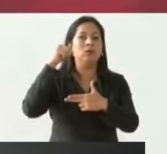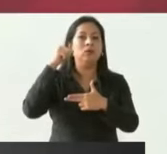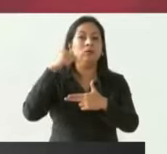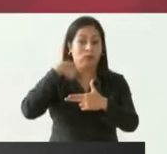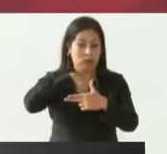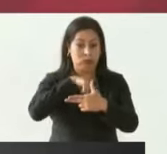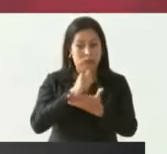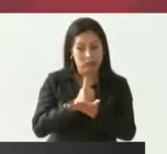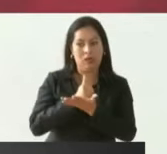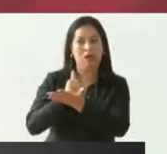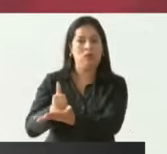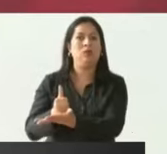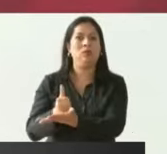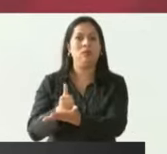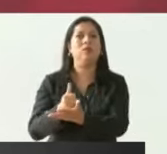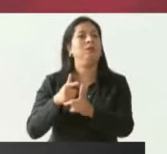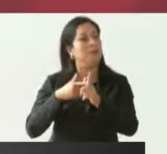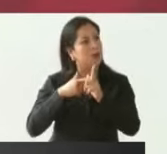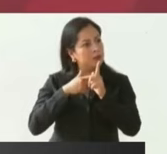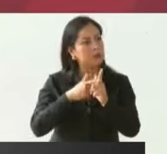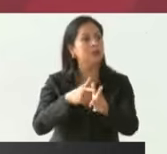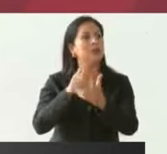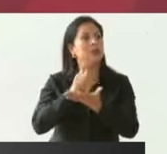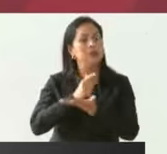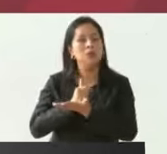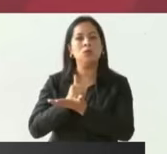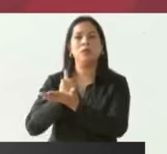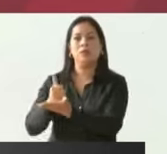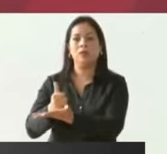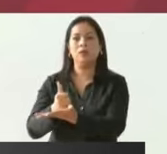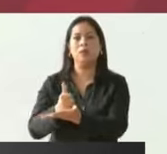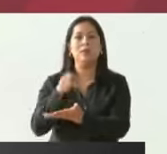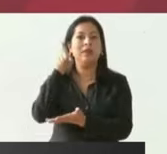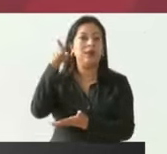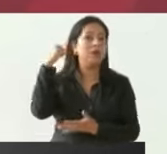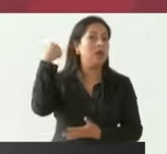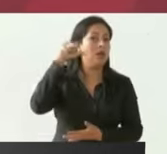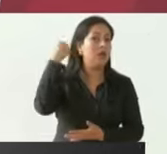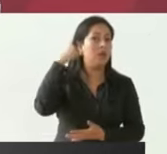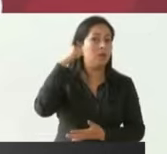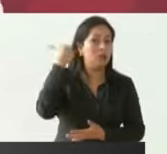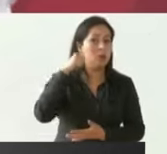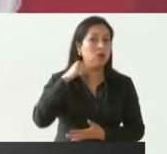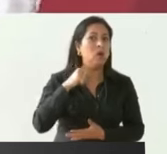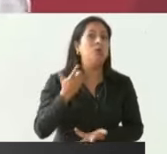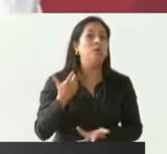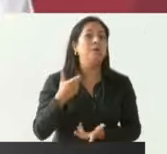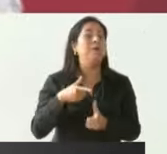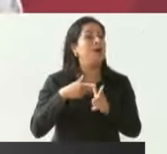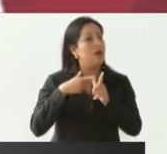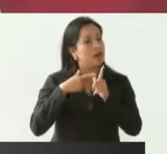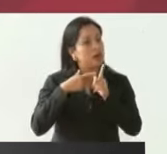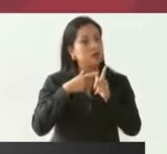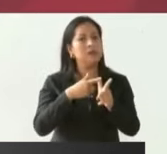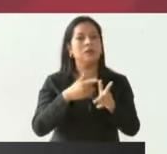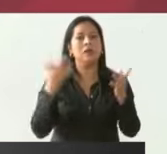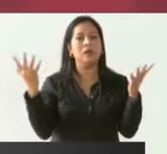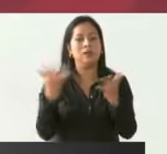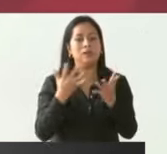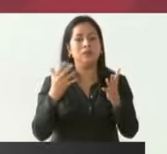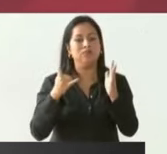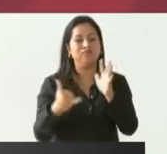ayudando y los vamos a seguir ayudando y allá en Acapulco se van a construir